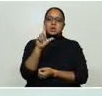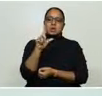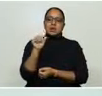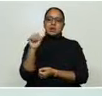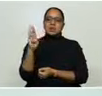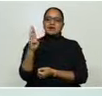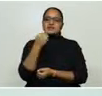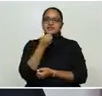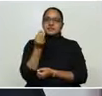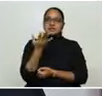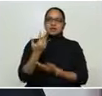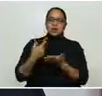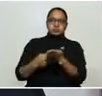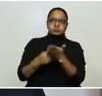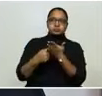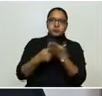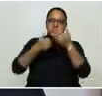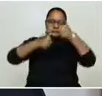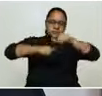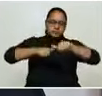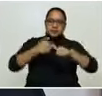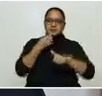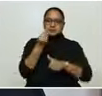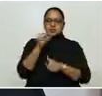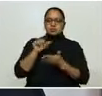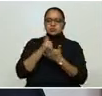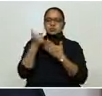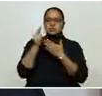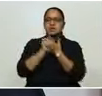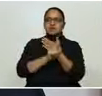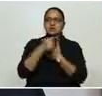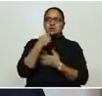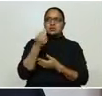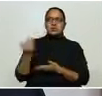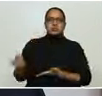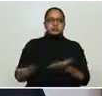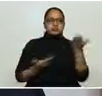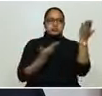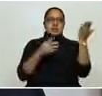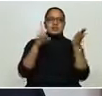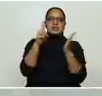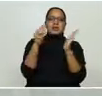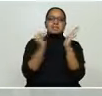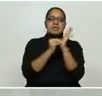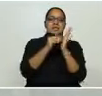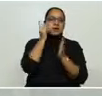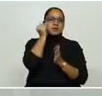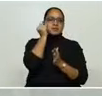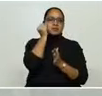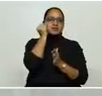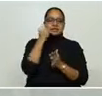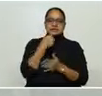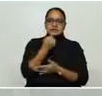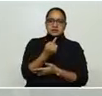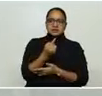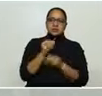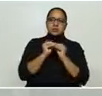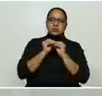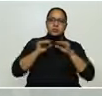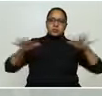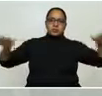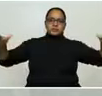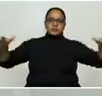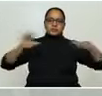unas gestiones, nosotros por otro lado, para que nos lleguen 2.000 pruebas, eso también nos va a permitir descentralizar